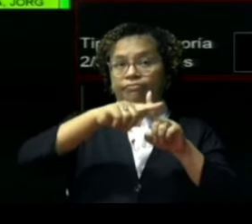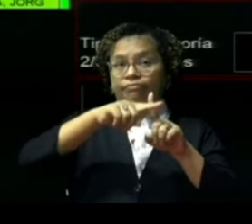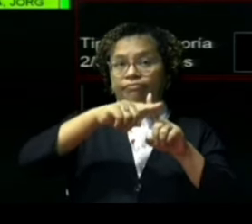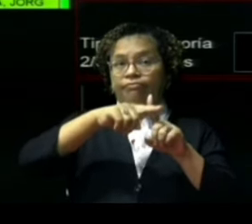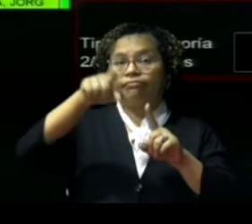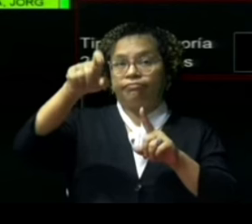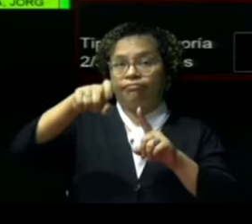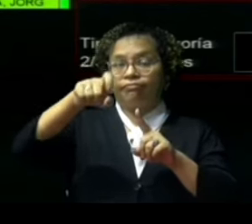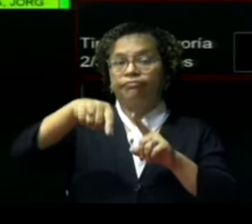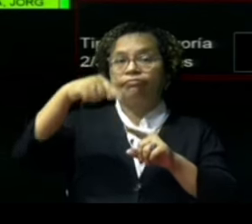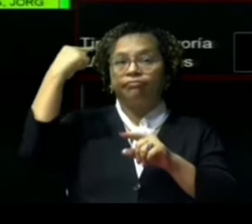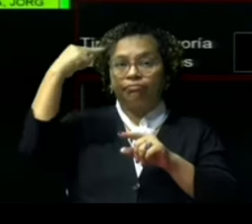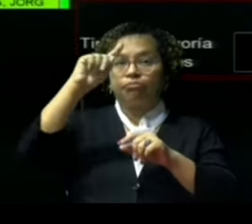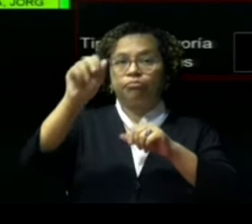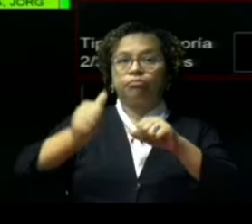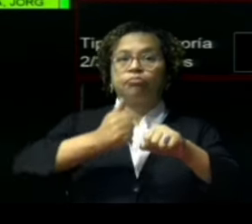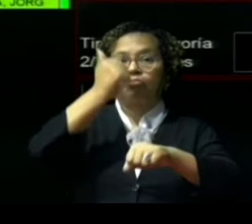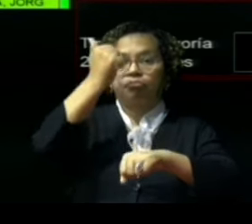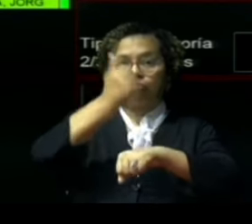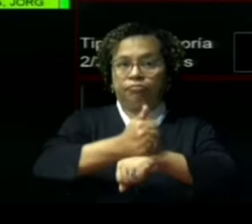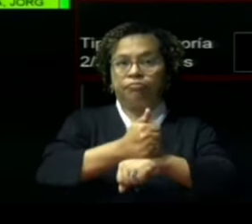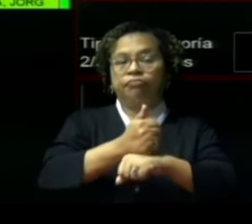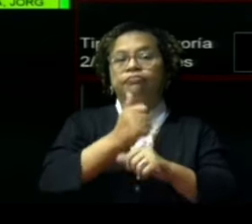Y se convierte en ley.